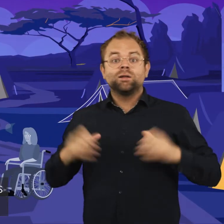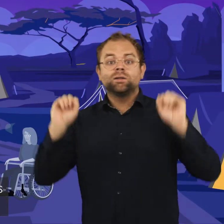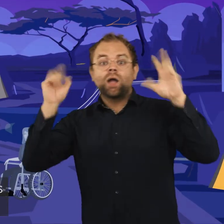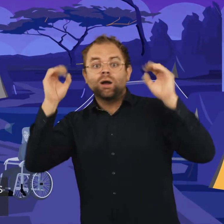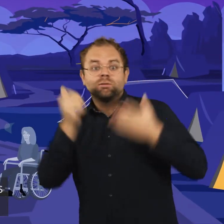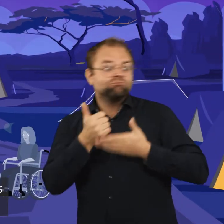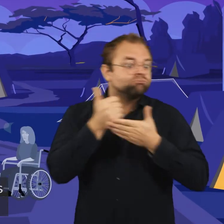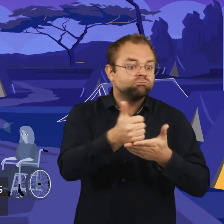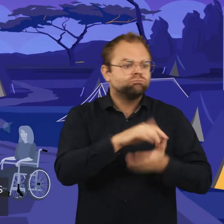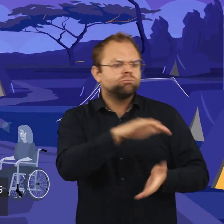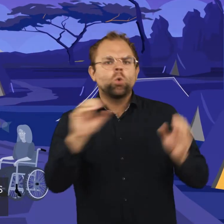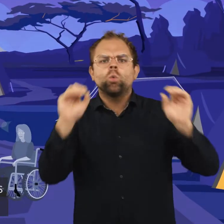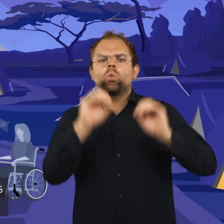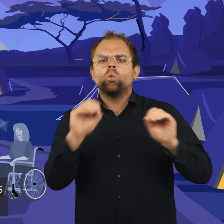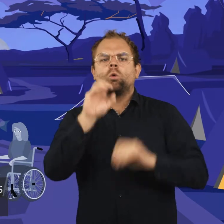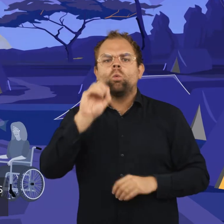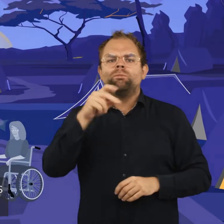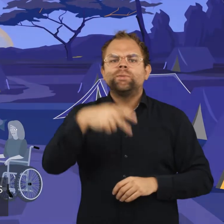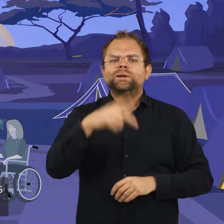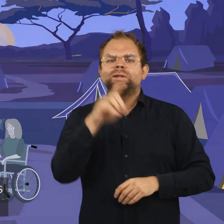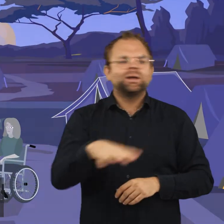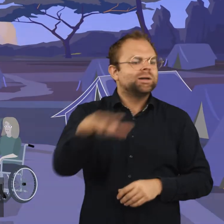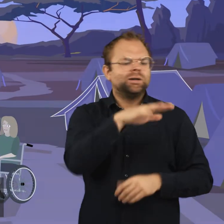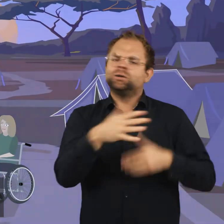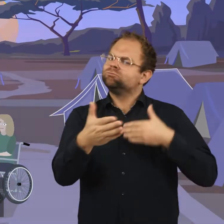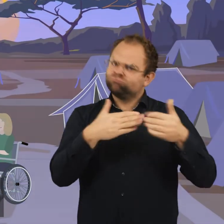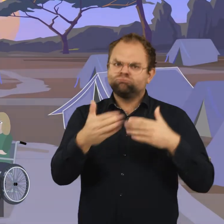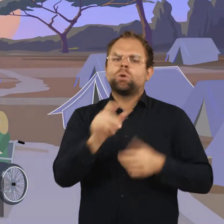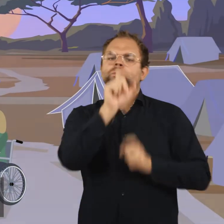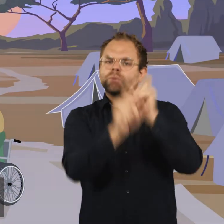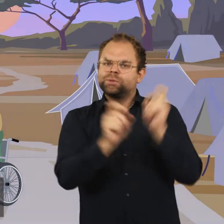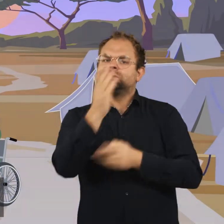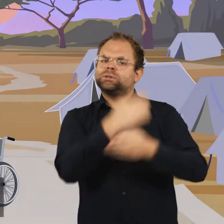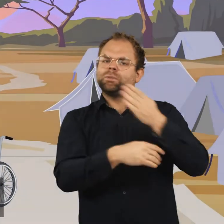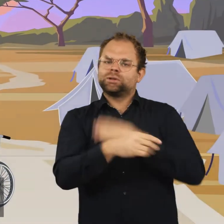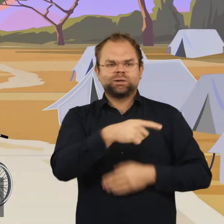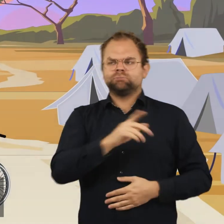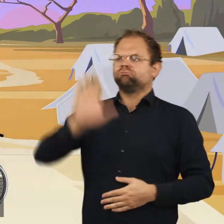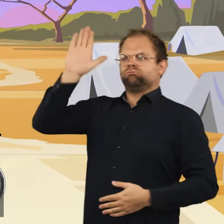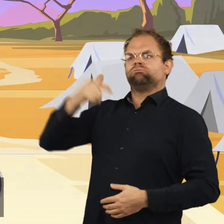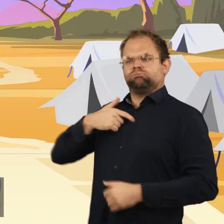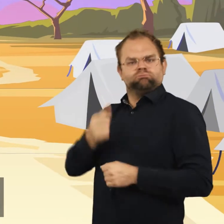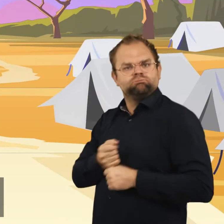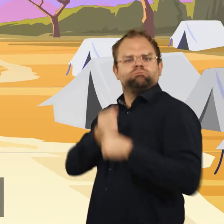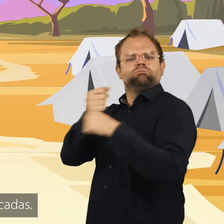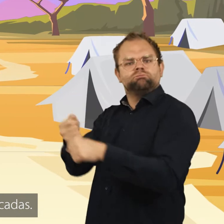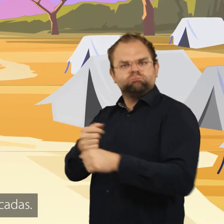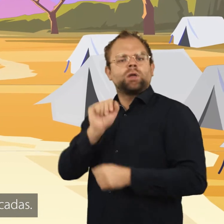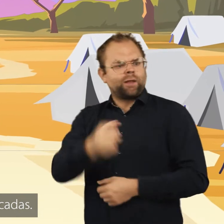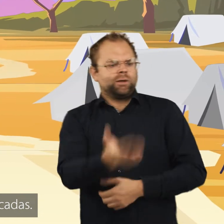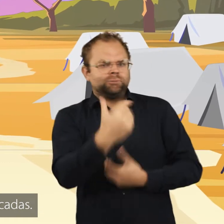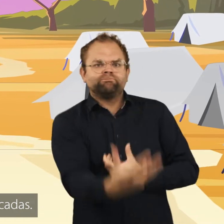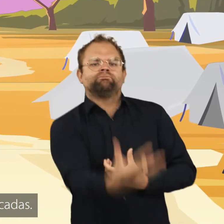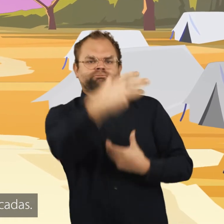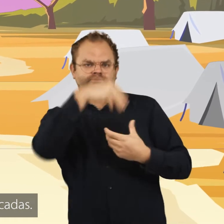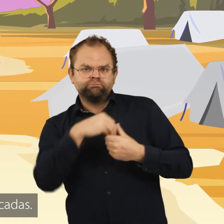Inclusive en situaciones humanitarias donde no existen OPD, personas con discapacidad que representan a la población afectada deben